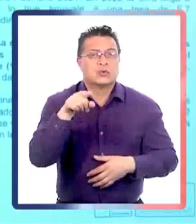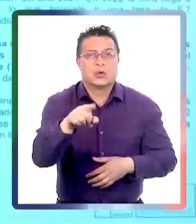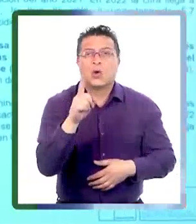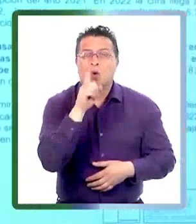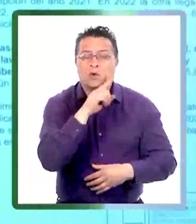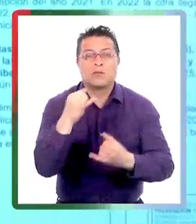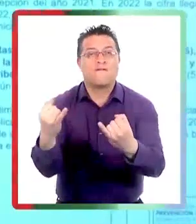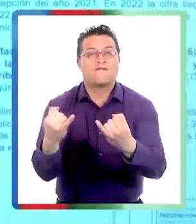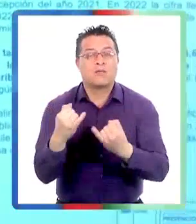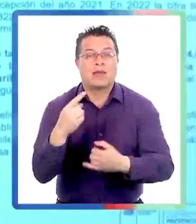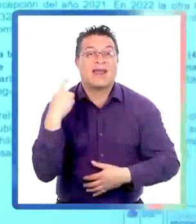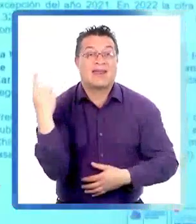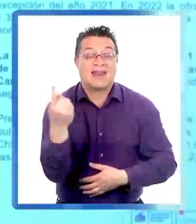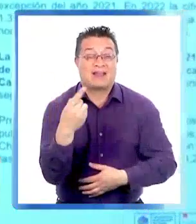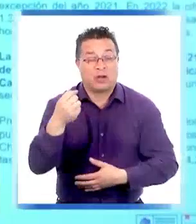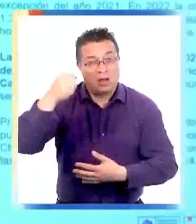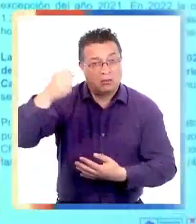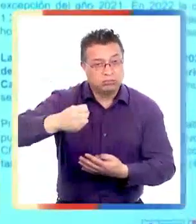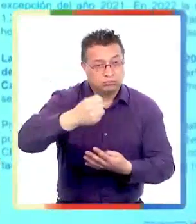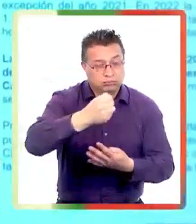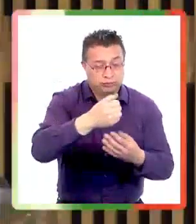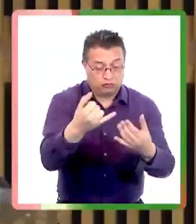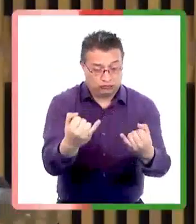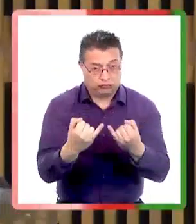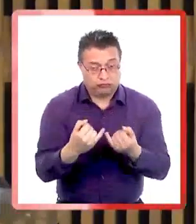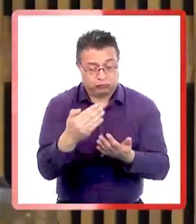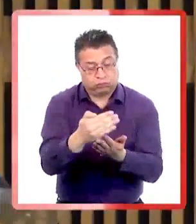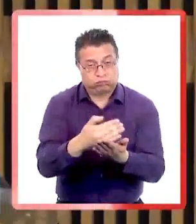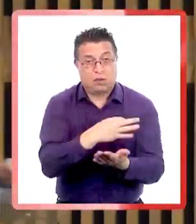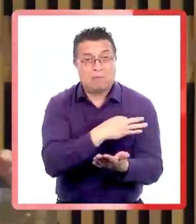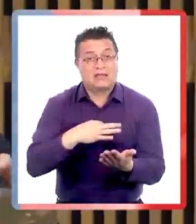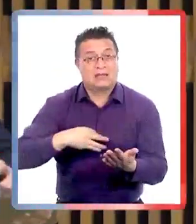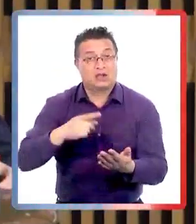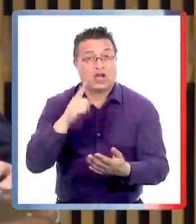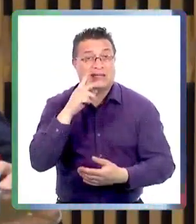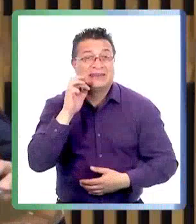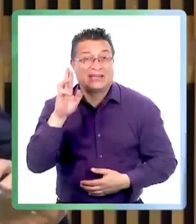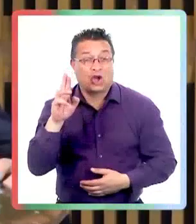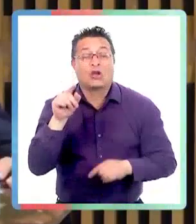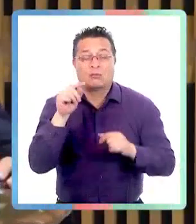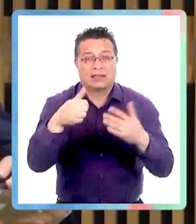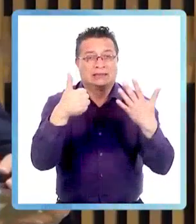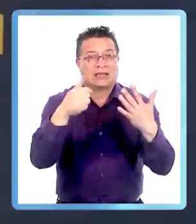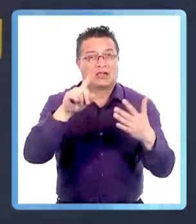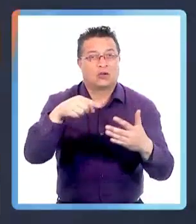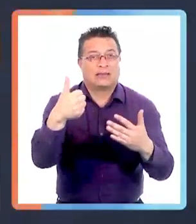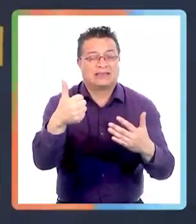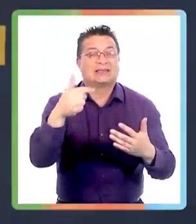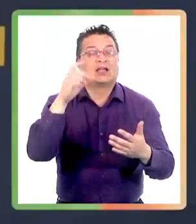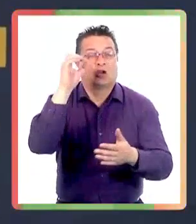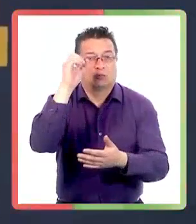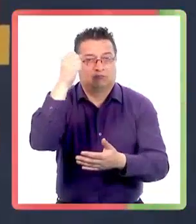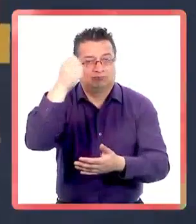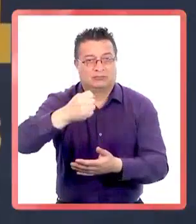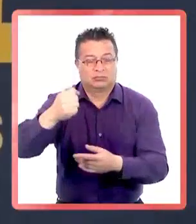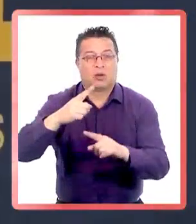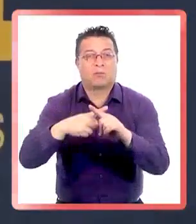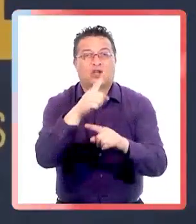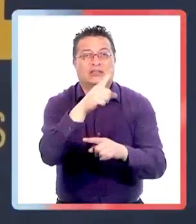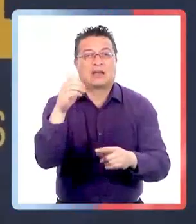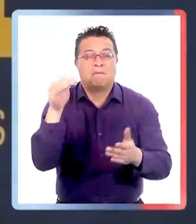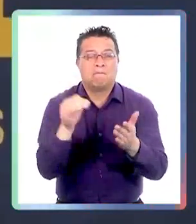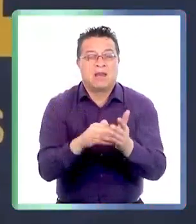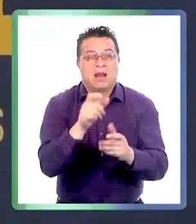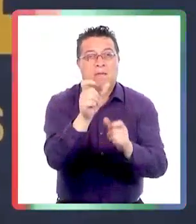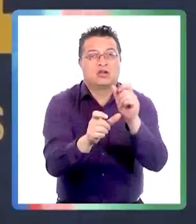cifras son alarmantes. Según el último informe nacional de homicidios consumados entregado por el Ministerio del Interior, existe una tasa de 6,7